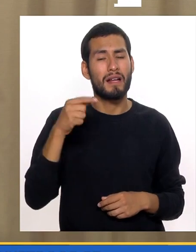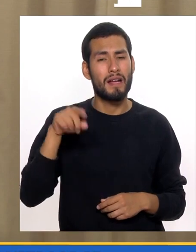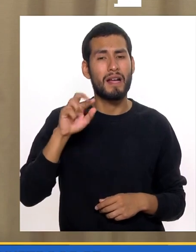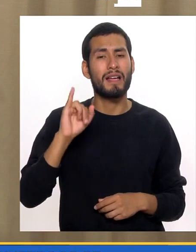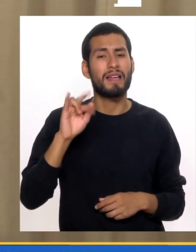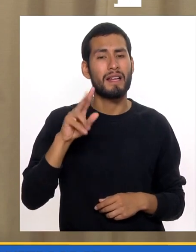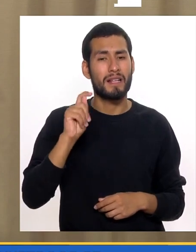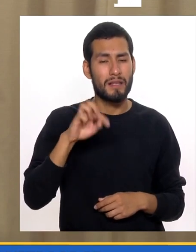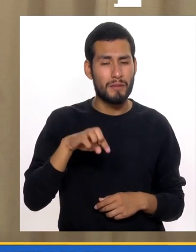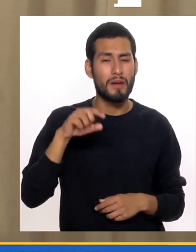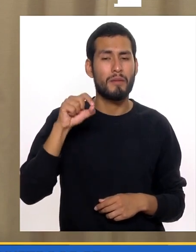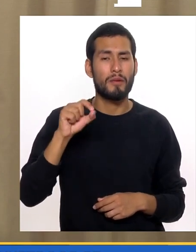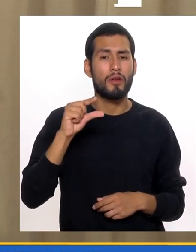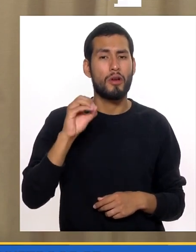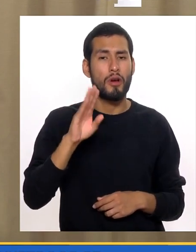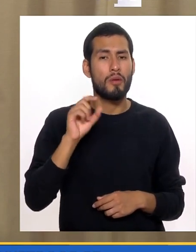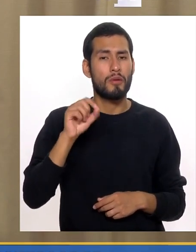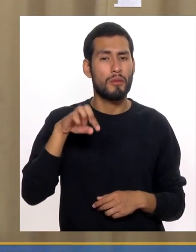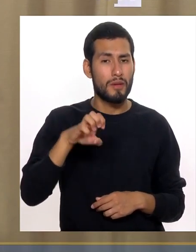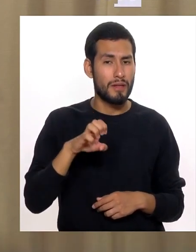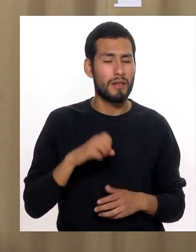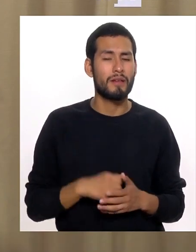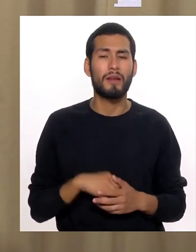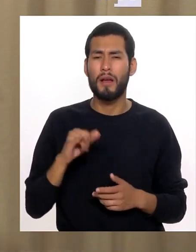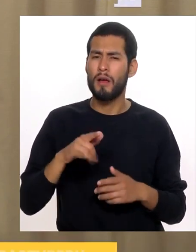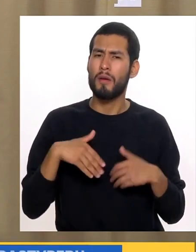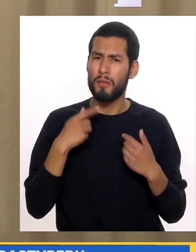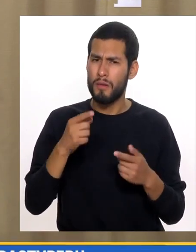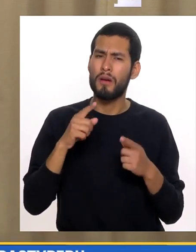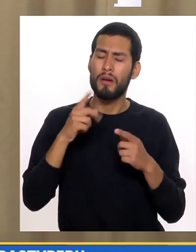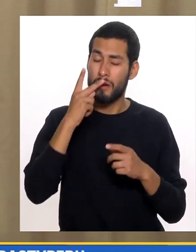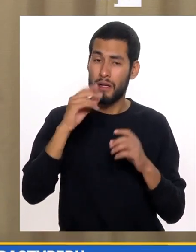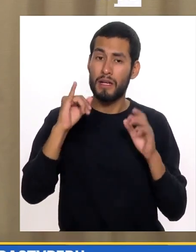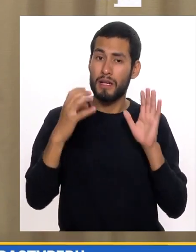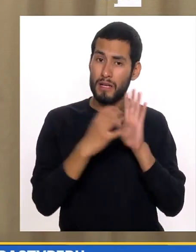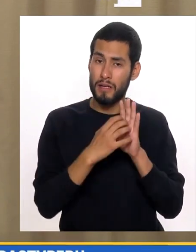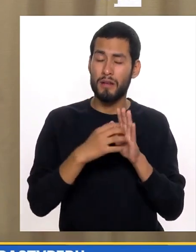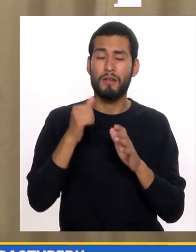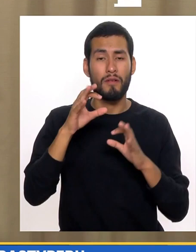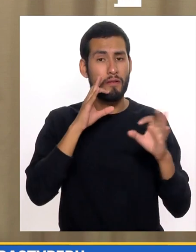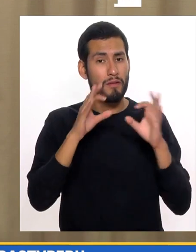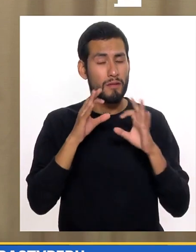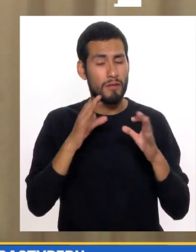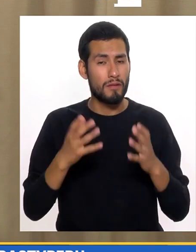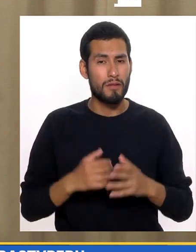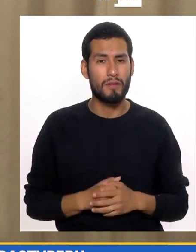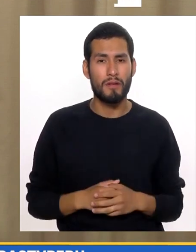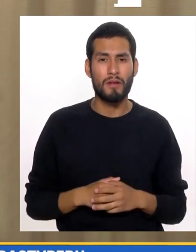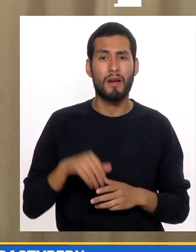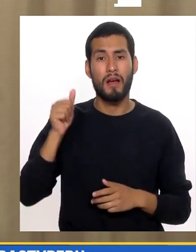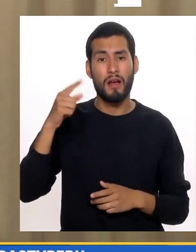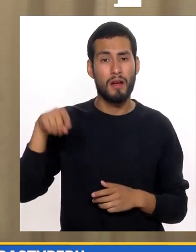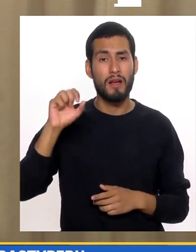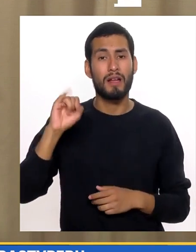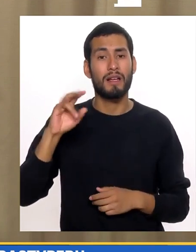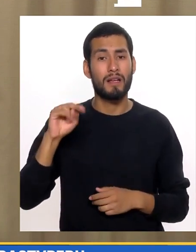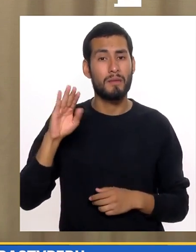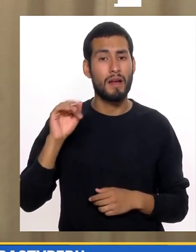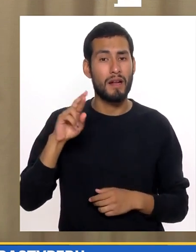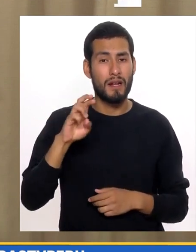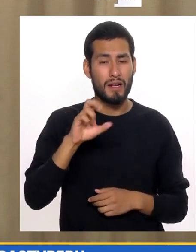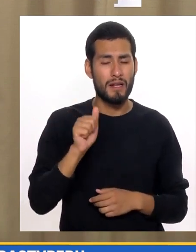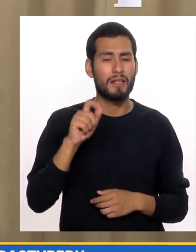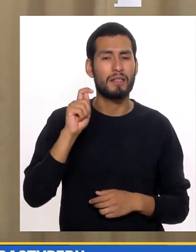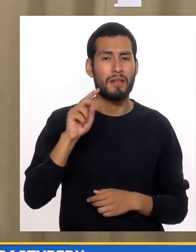Arroba IRTP Punto Go Punto Pe También Nos pueden Encontrar En el Instagram Y en el Facebook Como Arroba